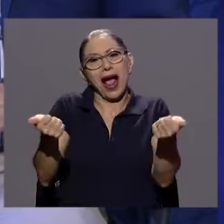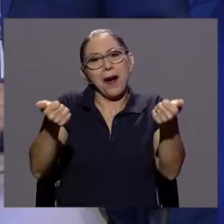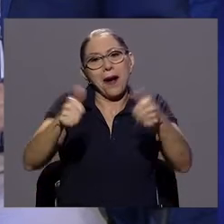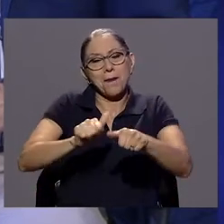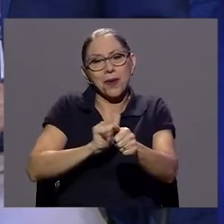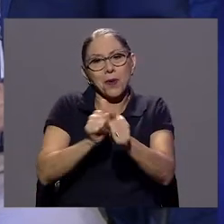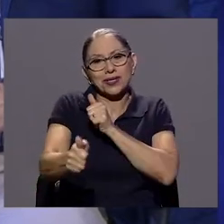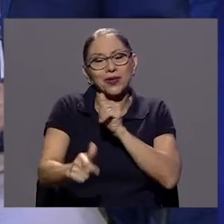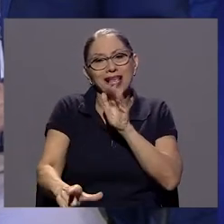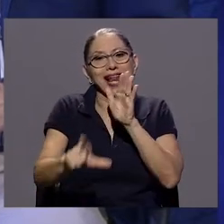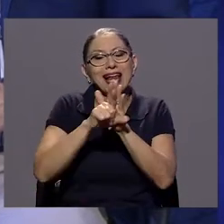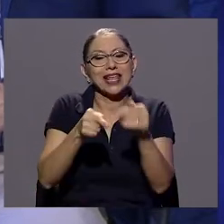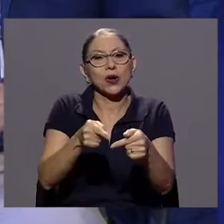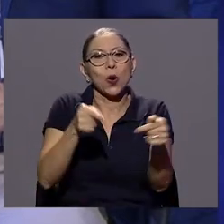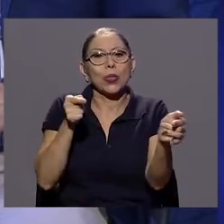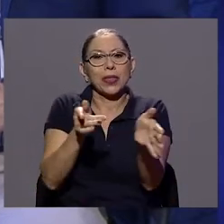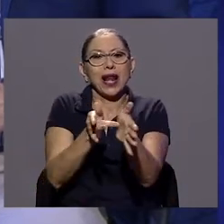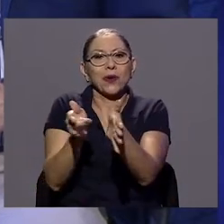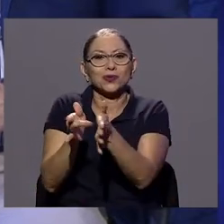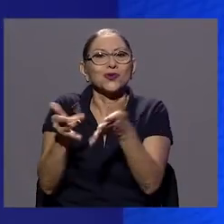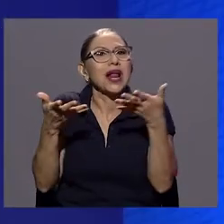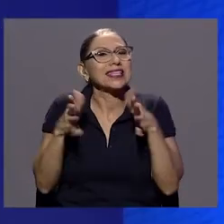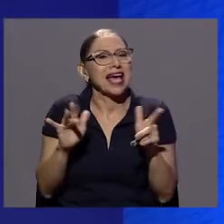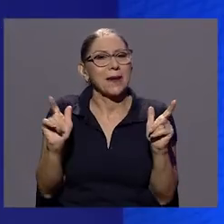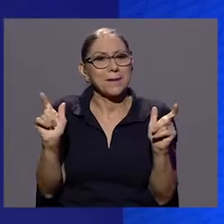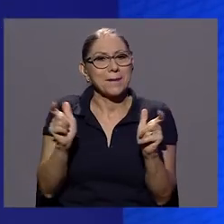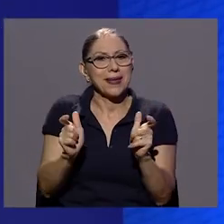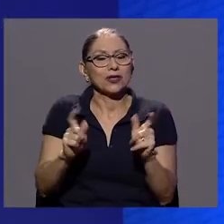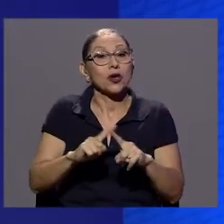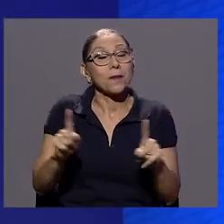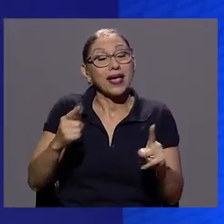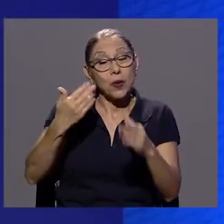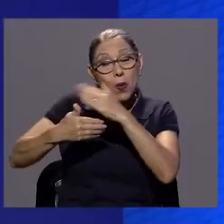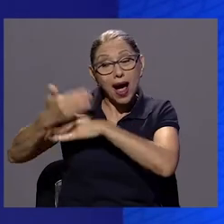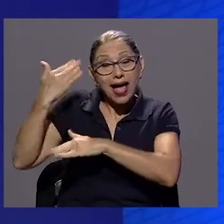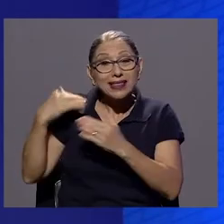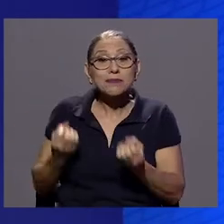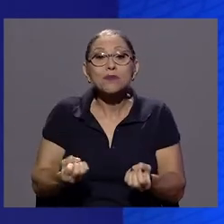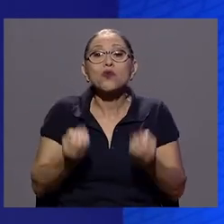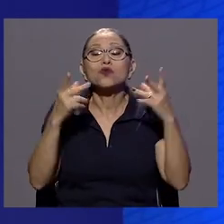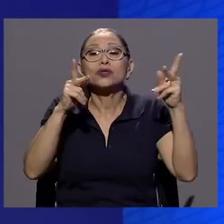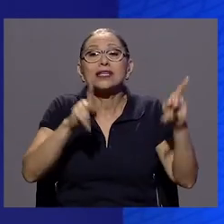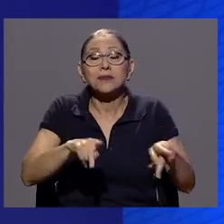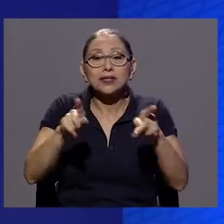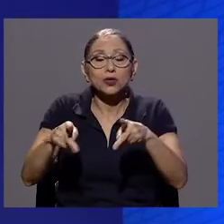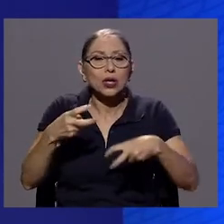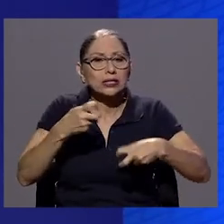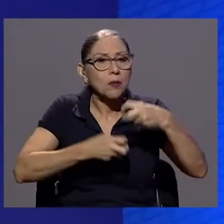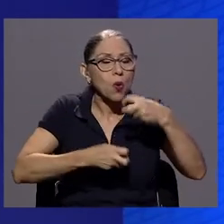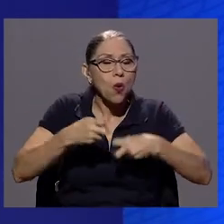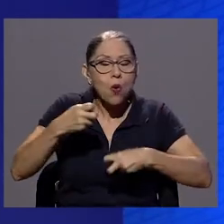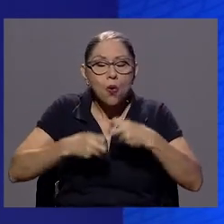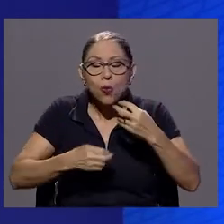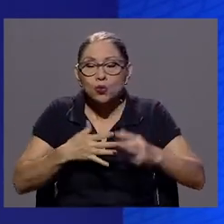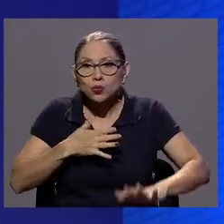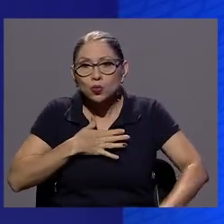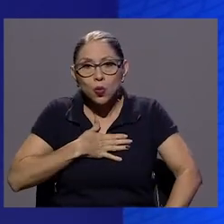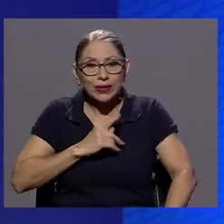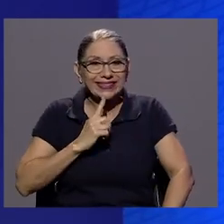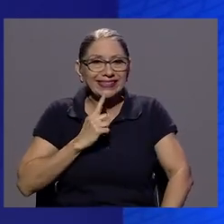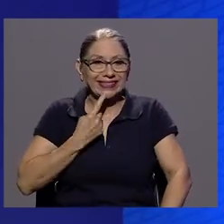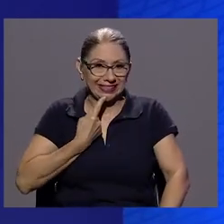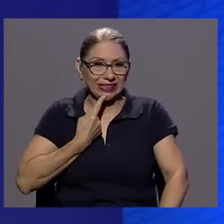en ese momento muchas personas se vieron realmente en problemas serios y terminaron siendo